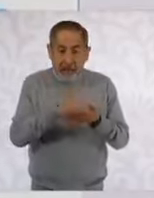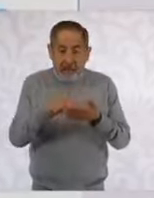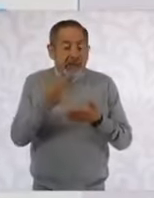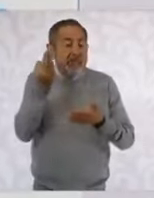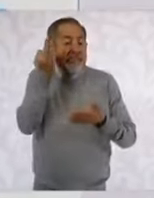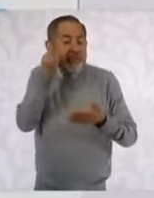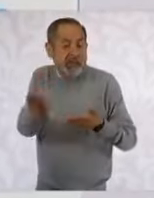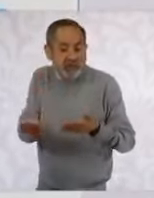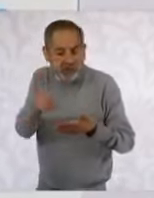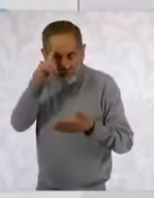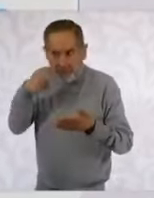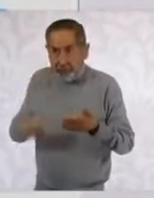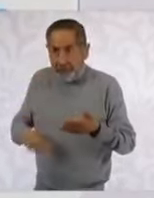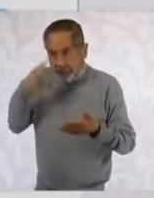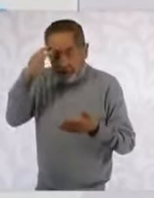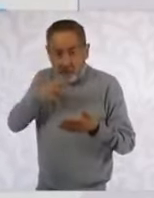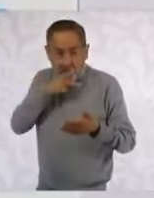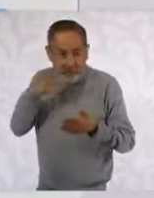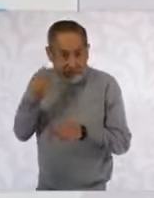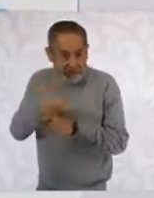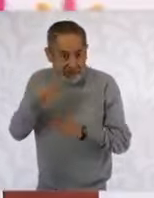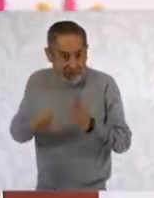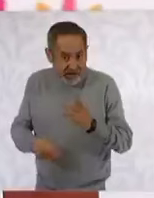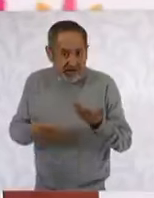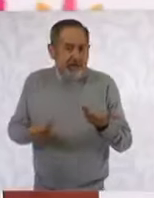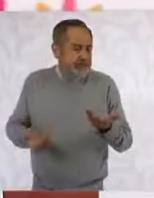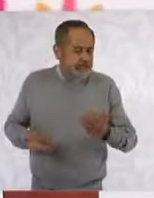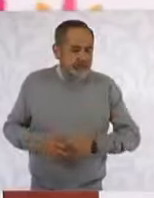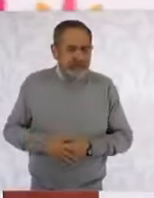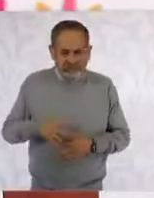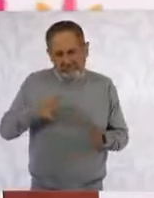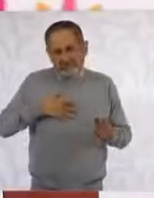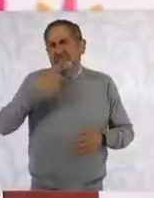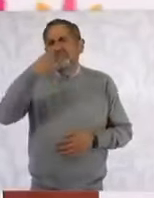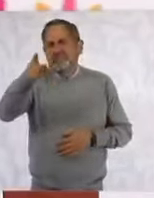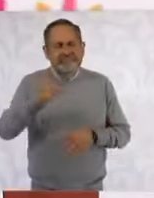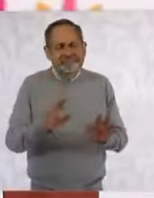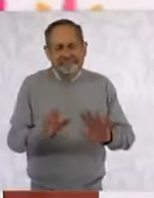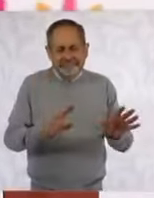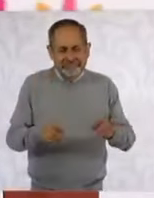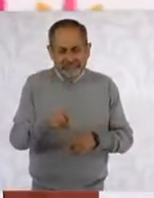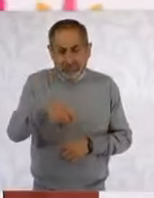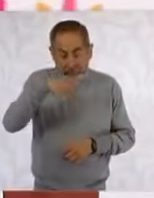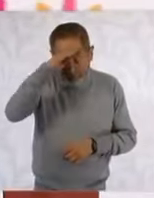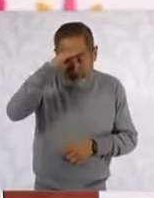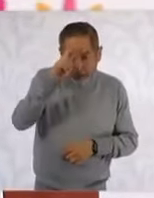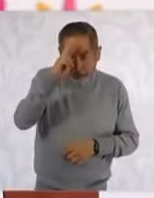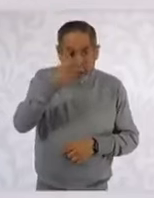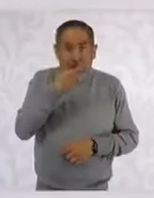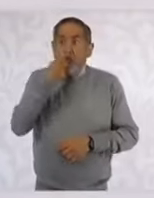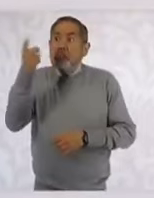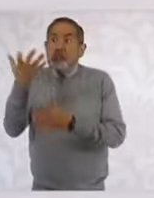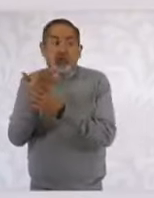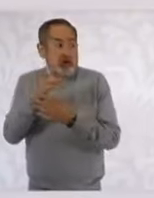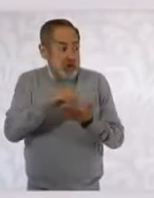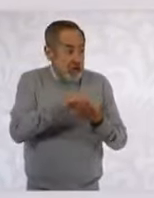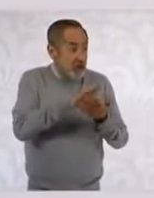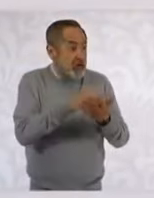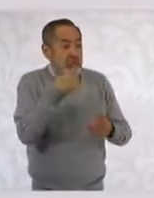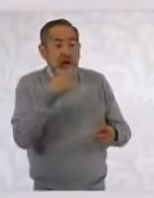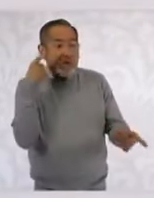No es que lo vayamos a acusar, ni mucho menos. O que hay libertad, que no se vaya a malinterpretar lo que digo,